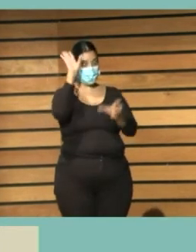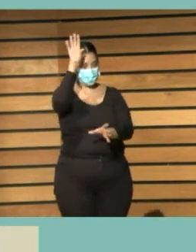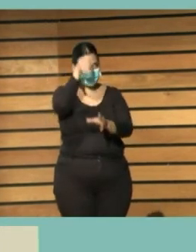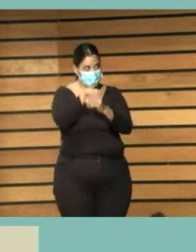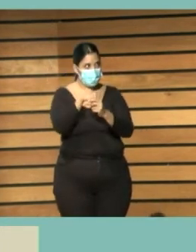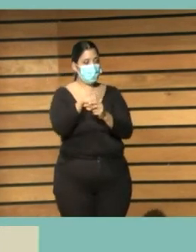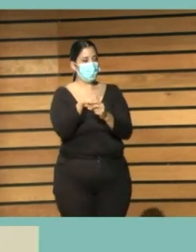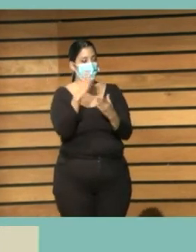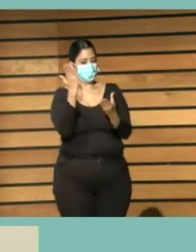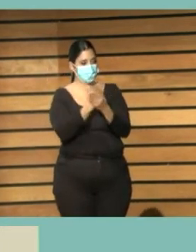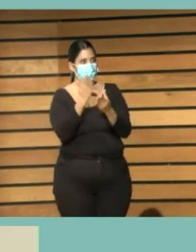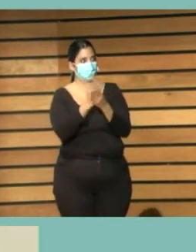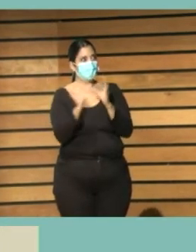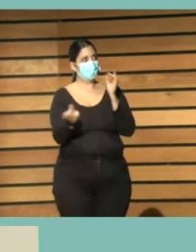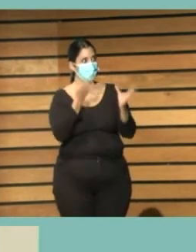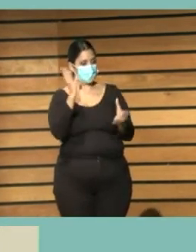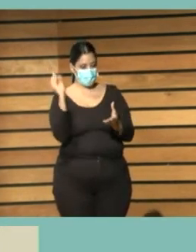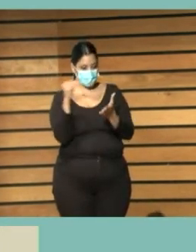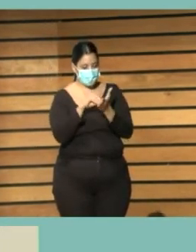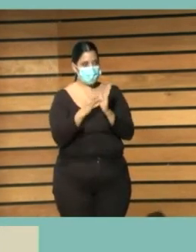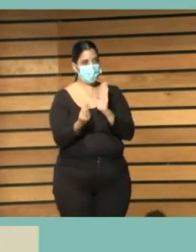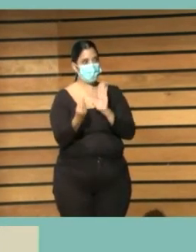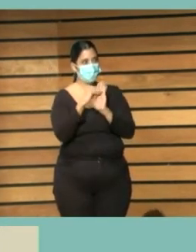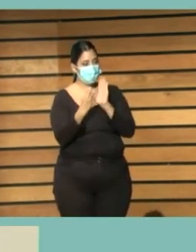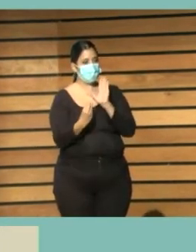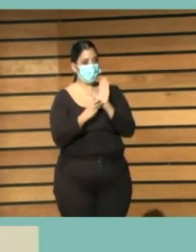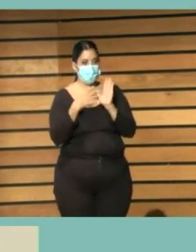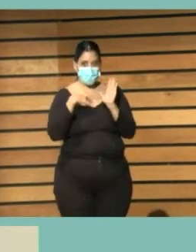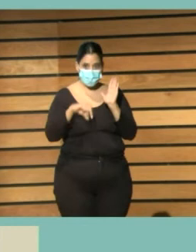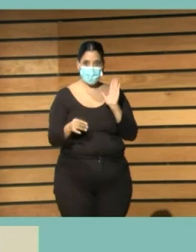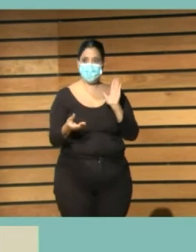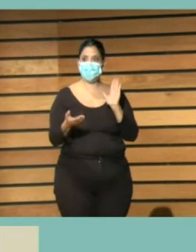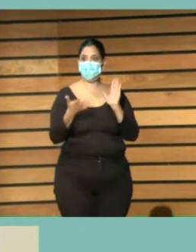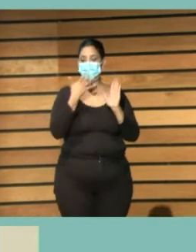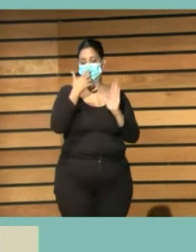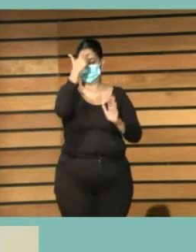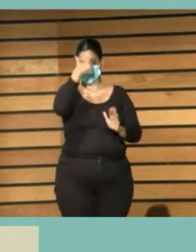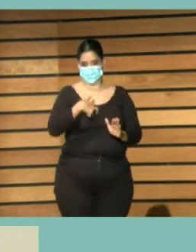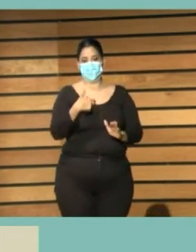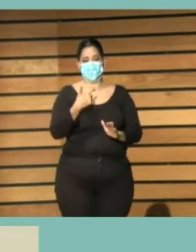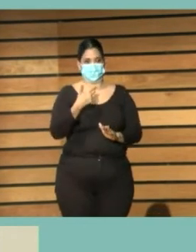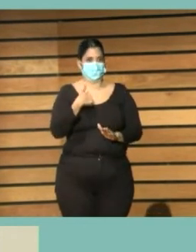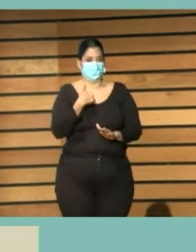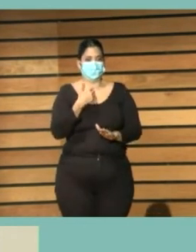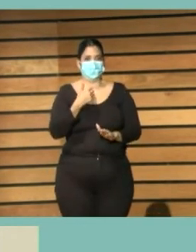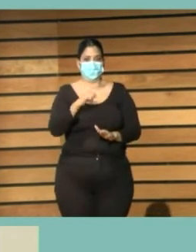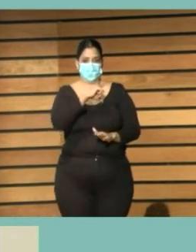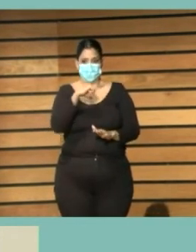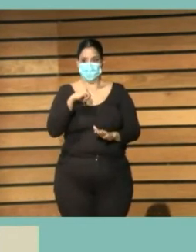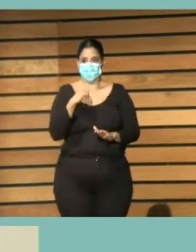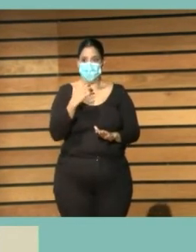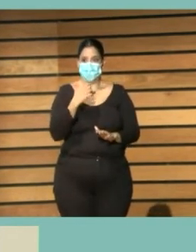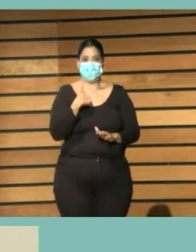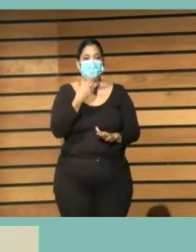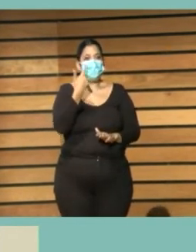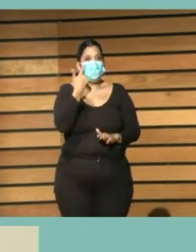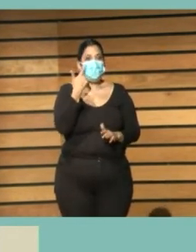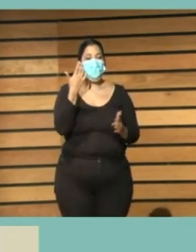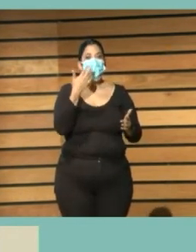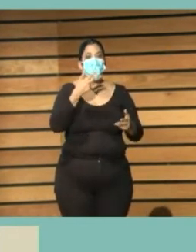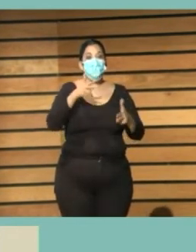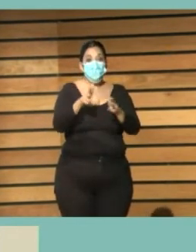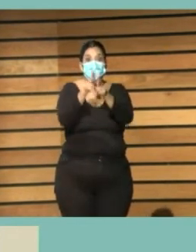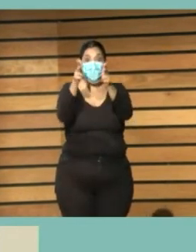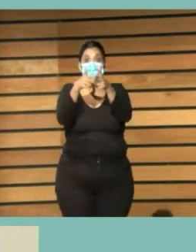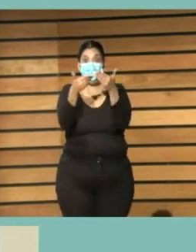por ejemplo como comentaba yo misma me repito que realmente la sociedad sepa para